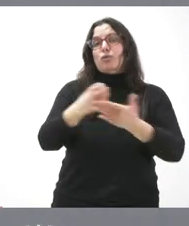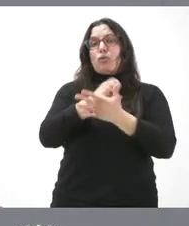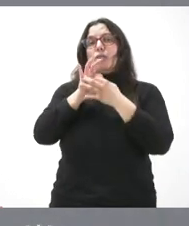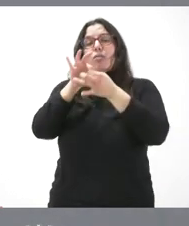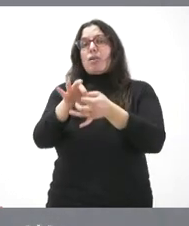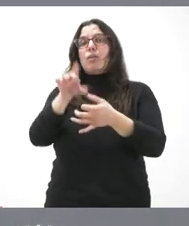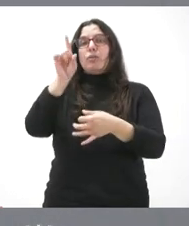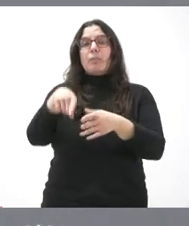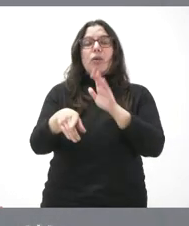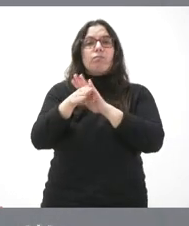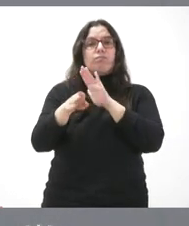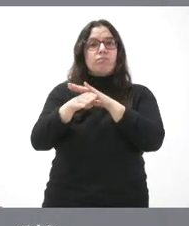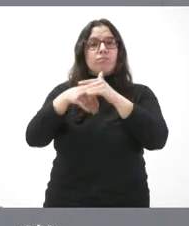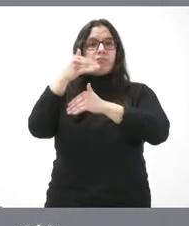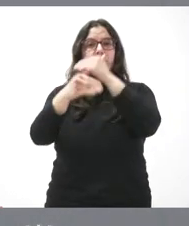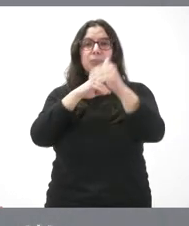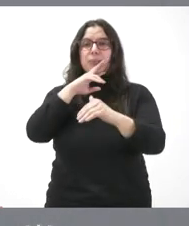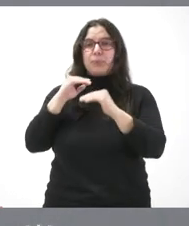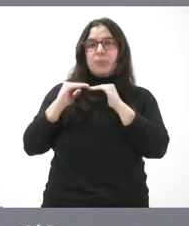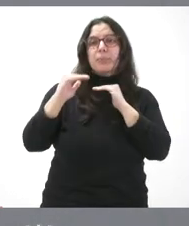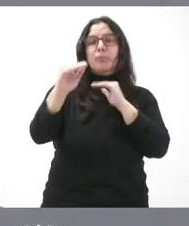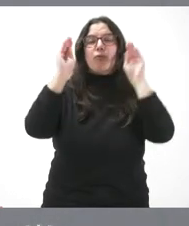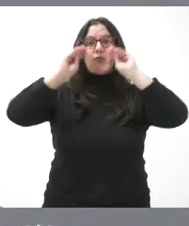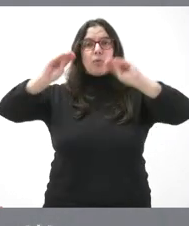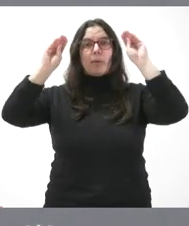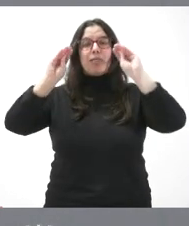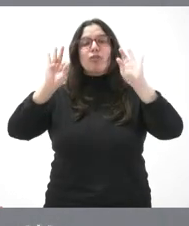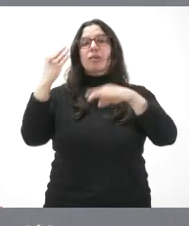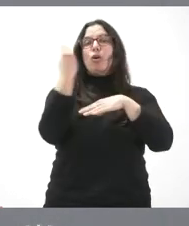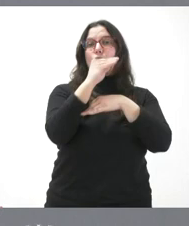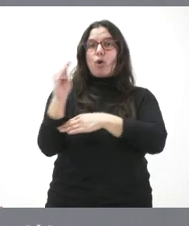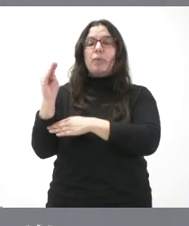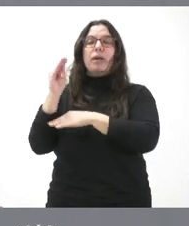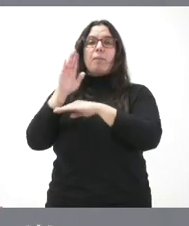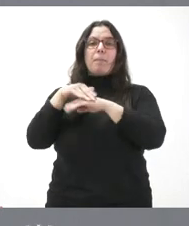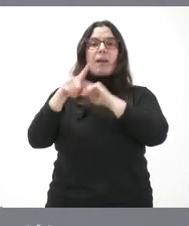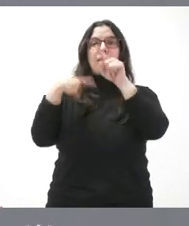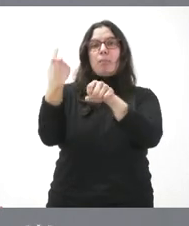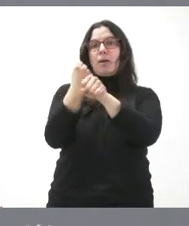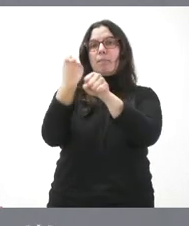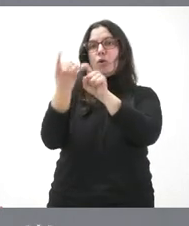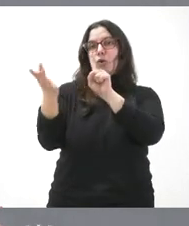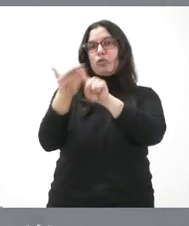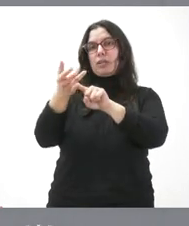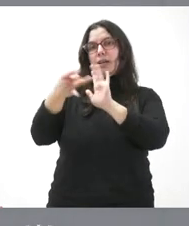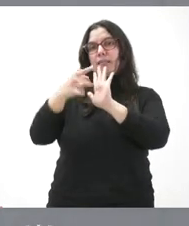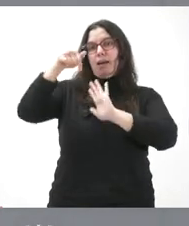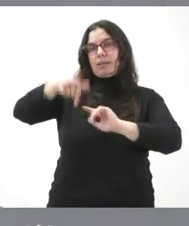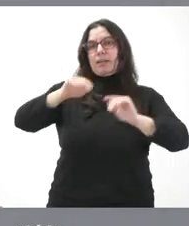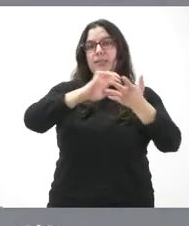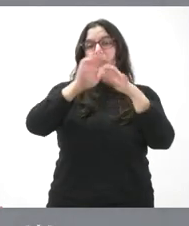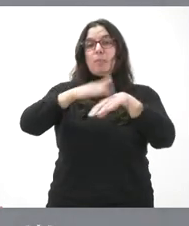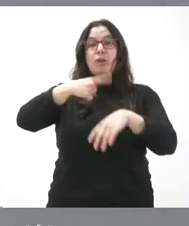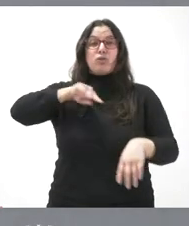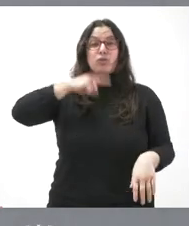con la continuidad de la formación de los jóvenes para acceder a un empleo de calidad en Castilla y León. Para nosotros es una prioridad,